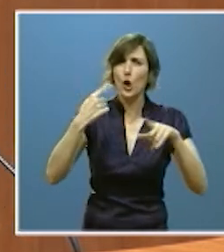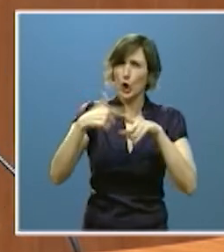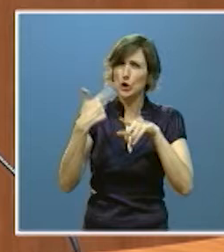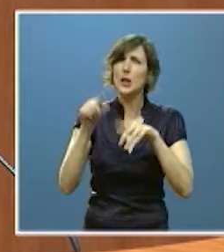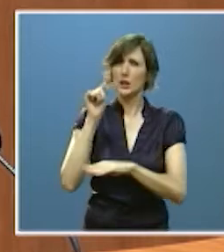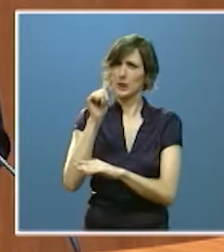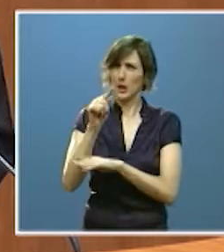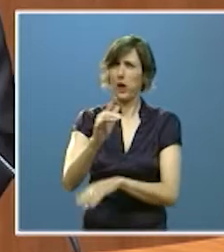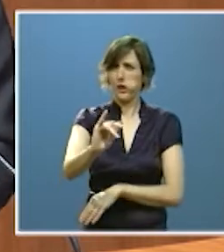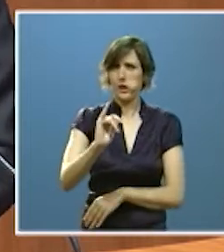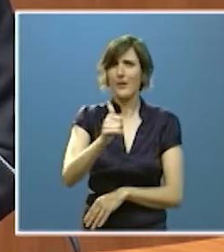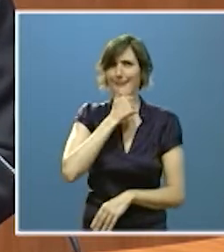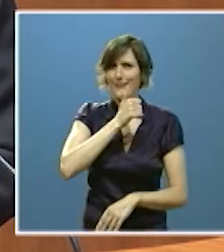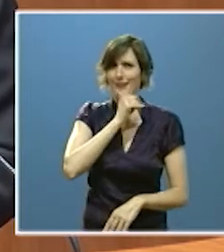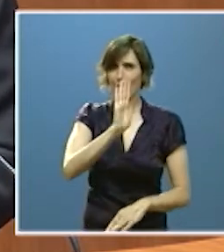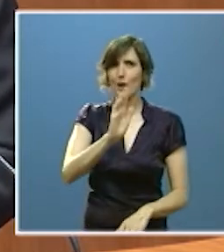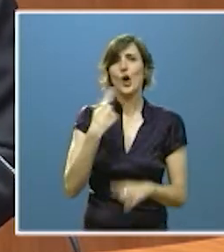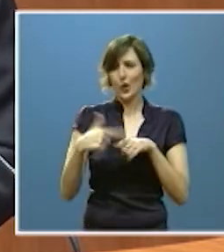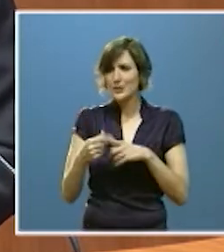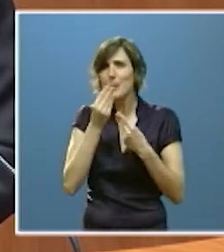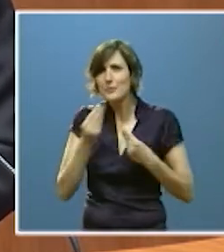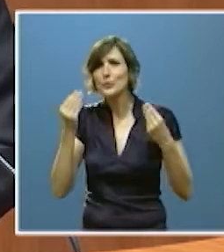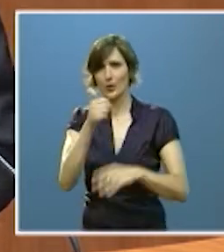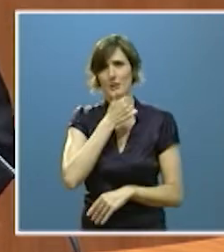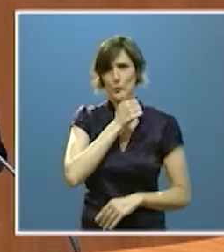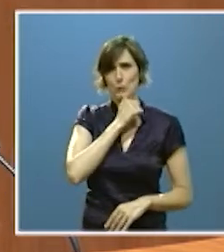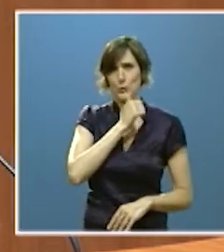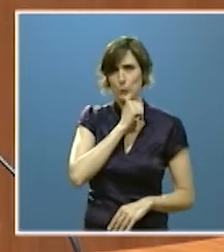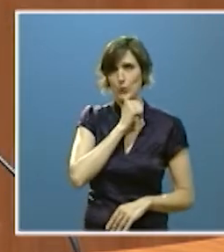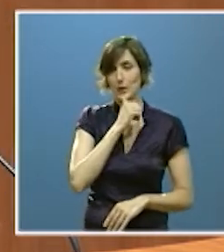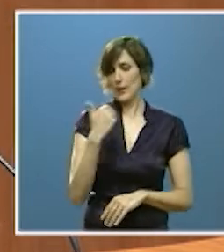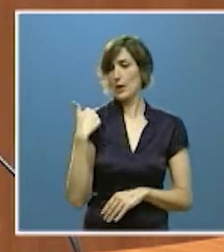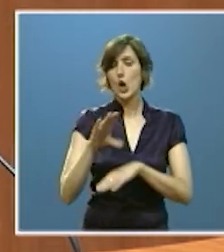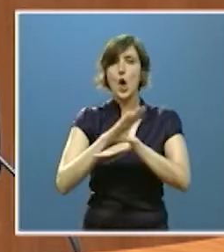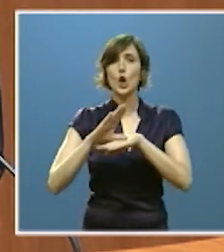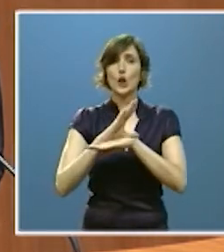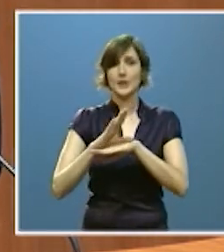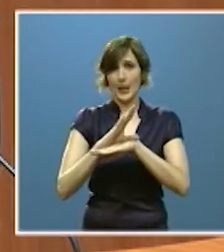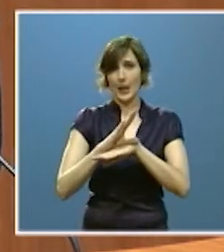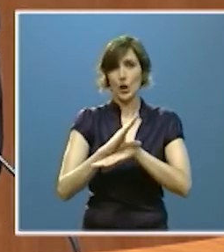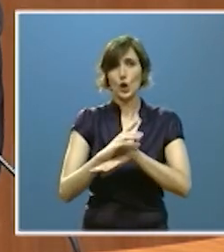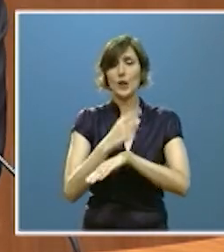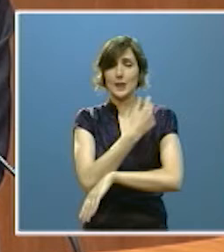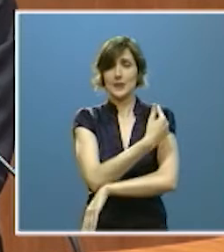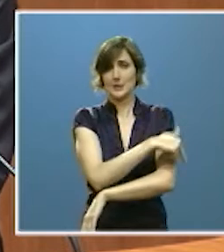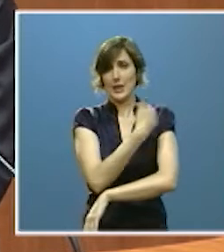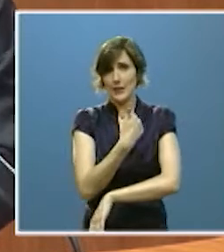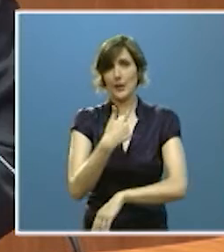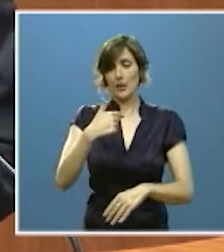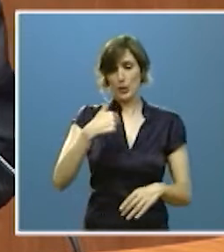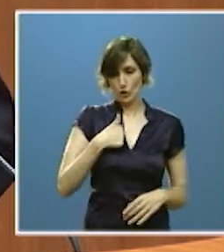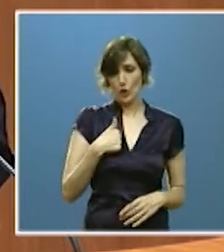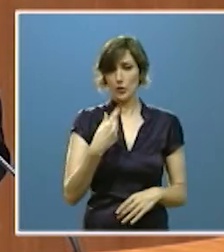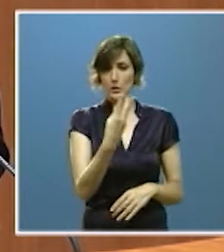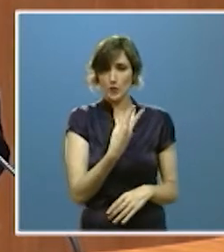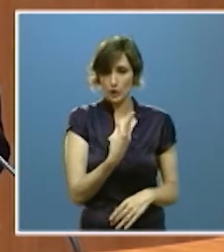criticar y por tanto muchas cosas que mejorar la reunión que el consejero de sanidad y yo mismo mantuvimos en mayo con